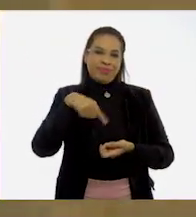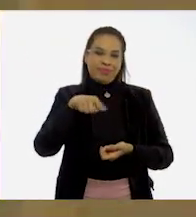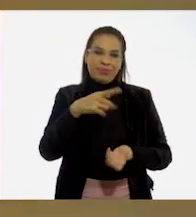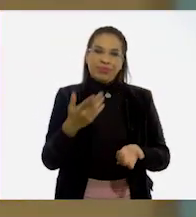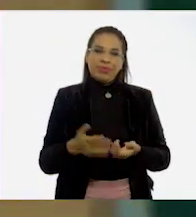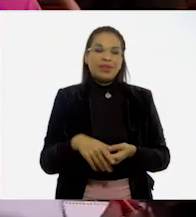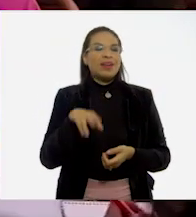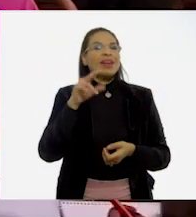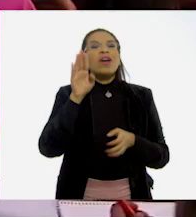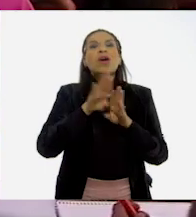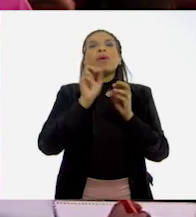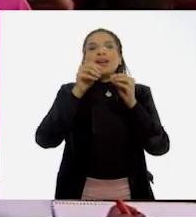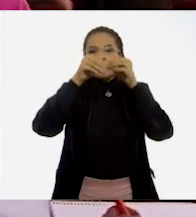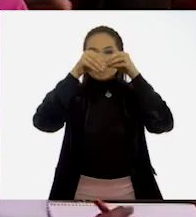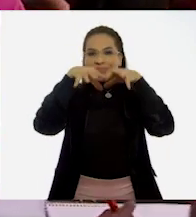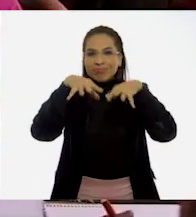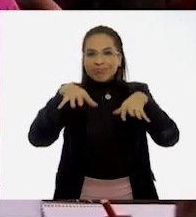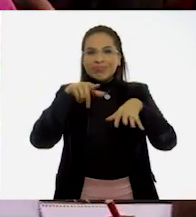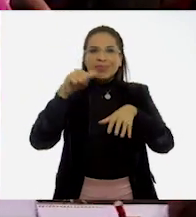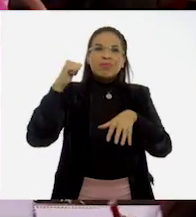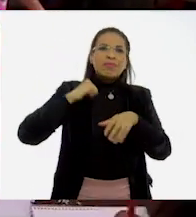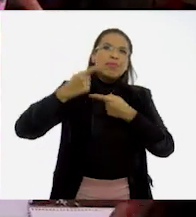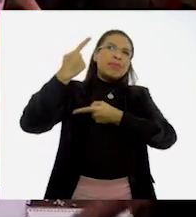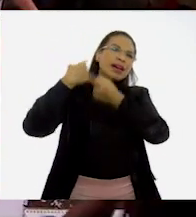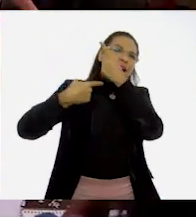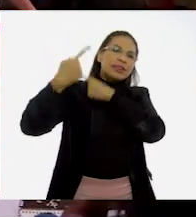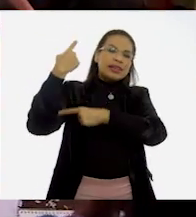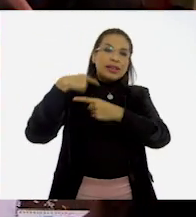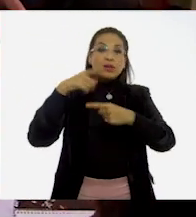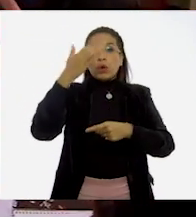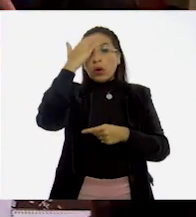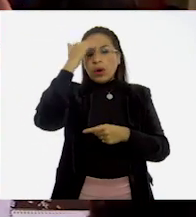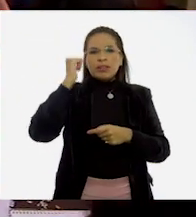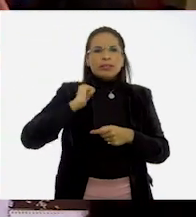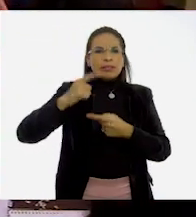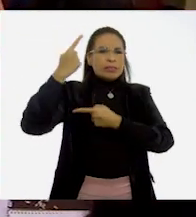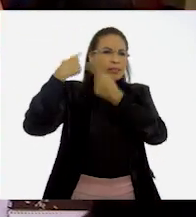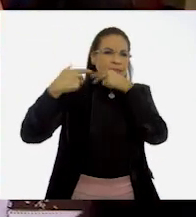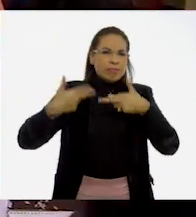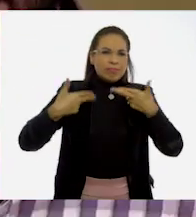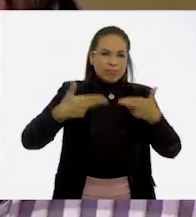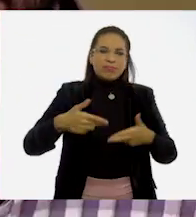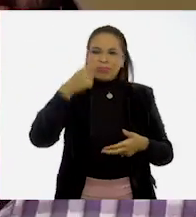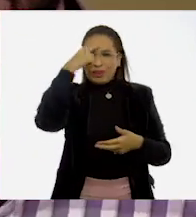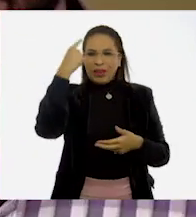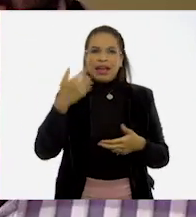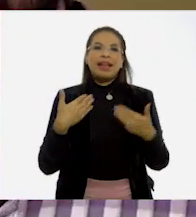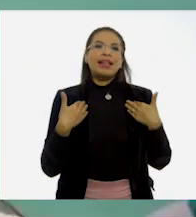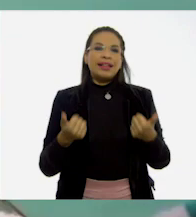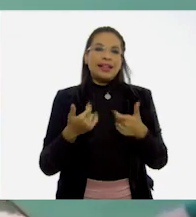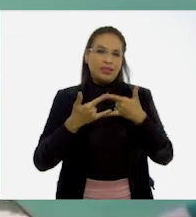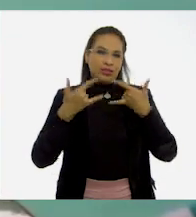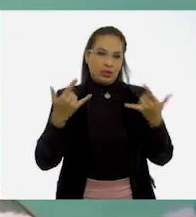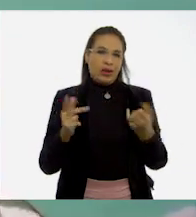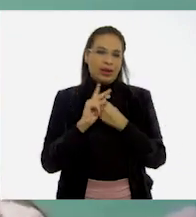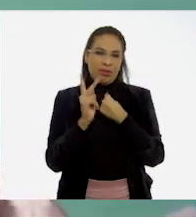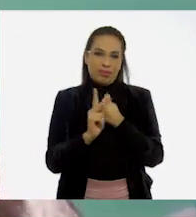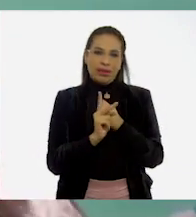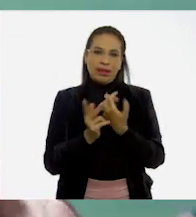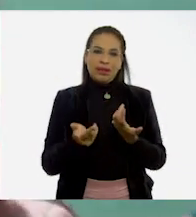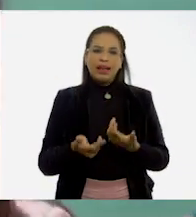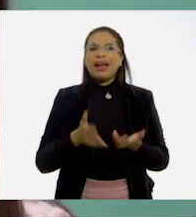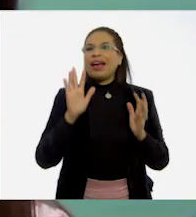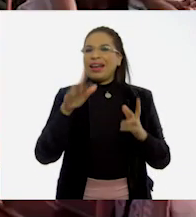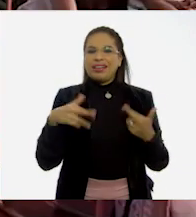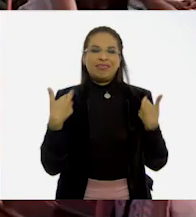No, sus raíces es su pasado. Si conocen su pasado, es más fácil entender la historia de su país. Ay,